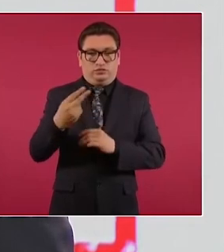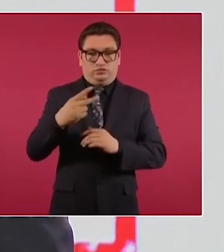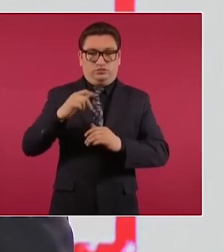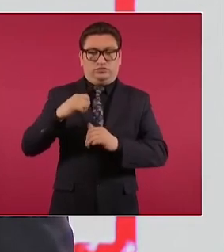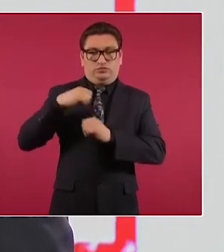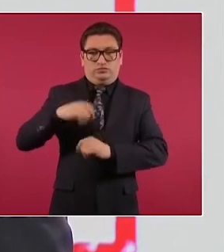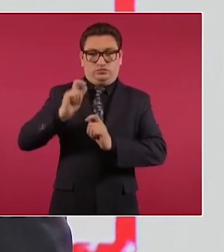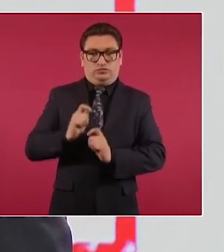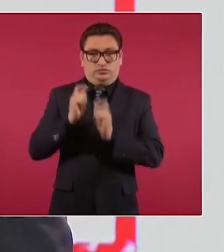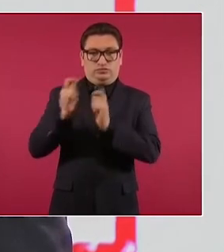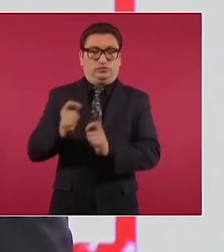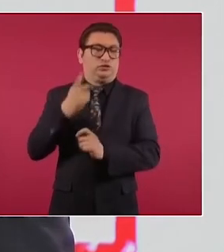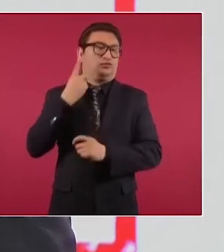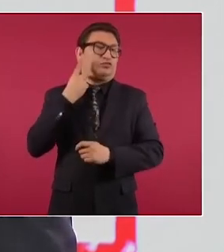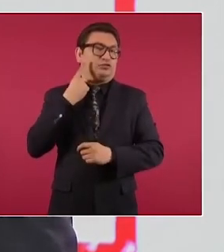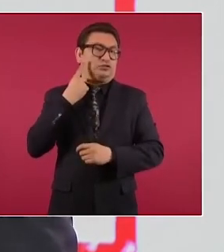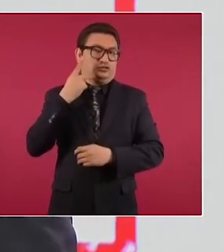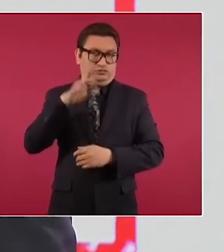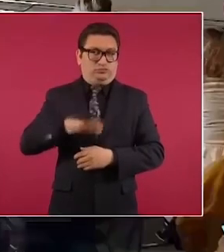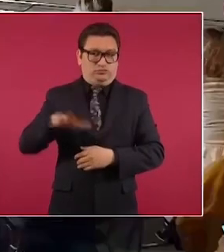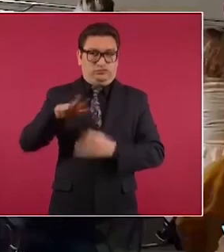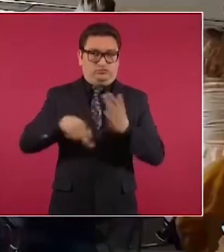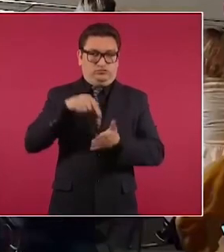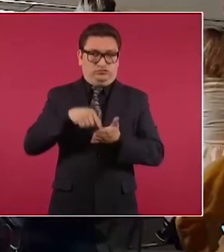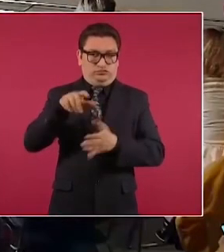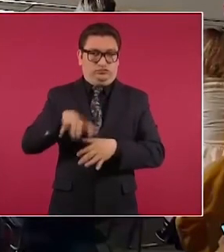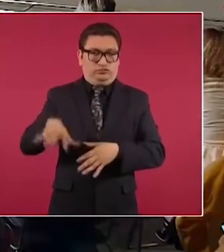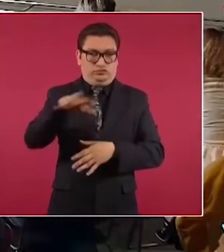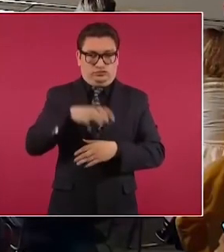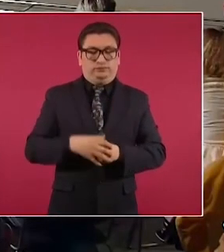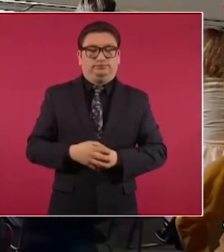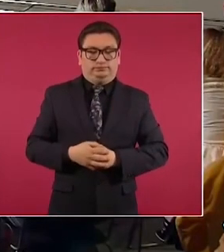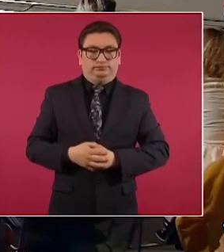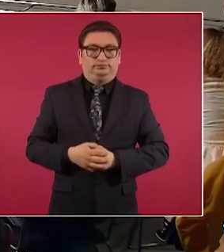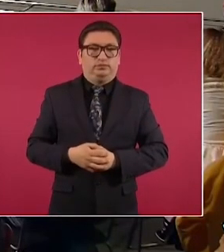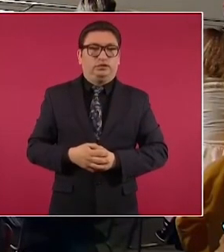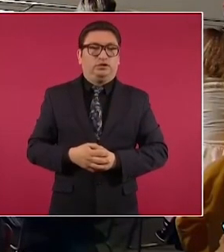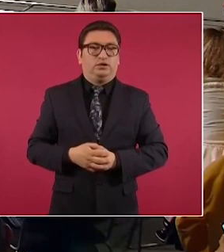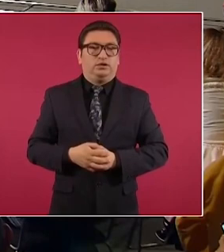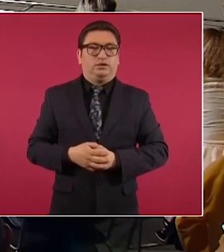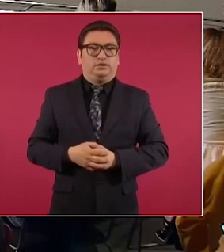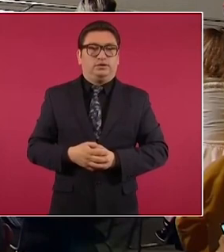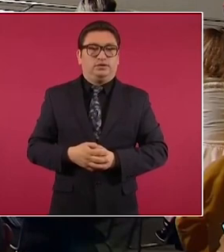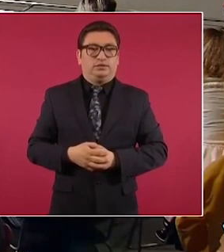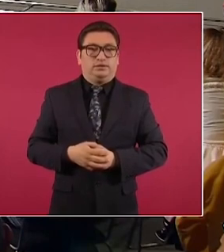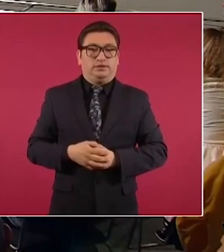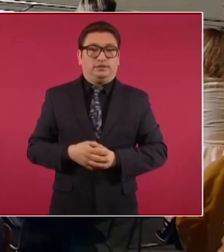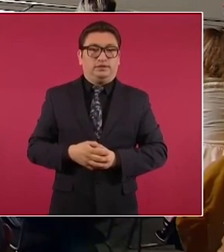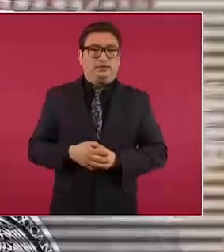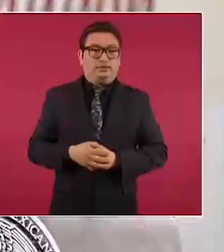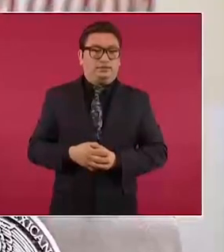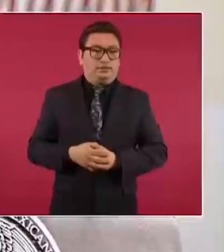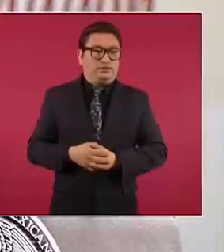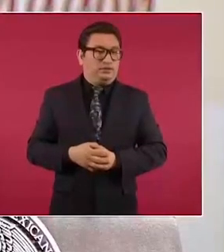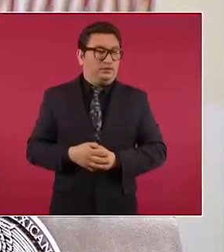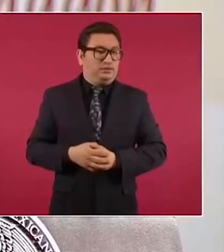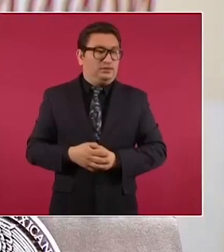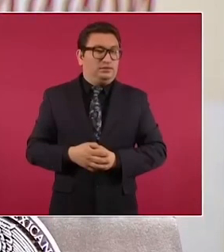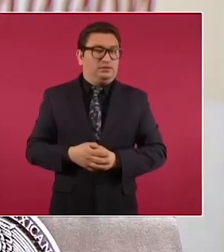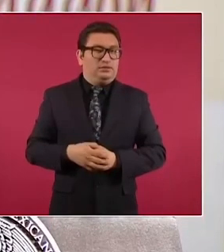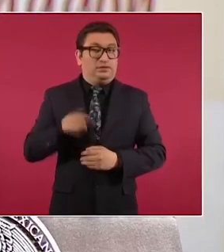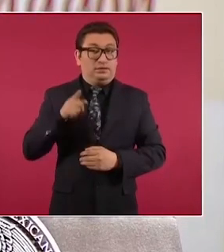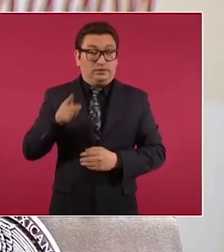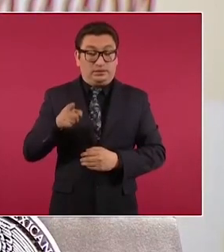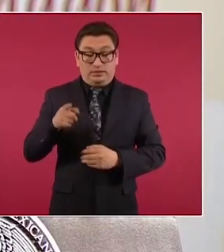de diputada local plurinominal al fallecer otro integrante de esta